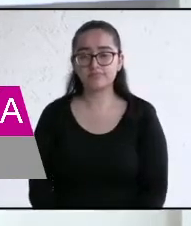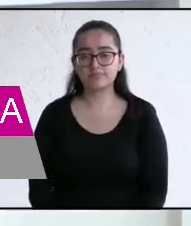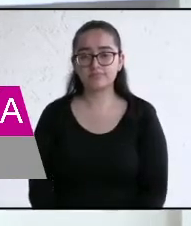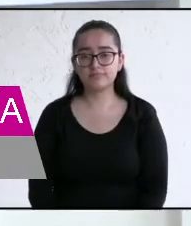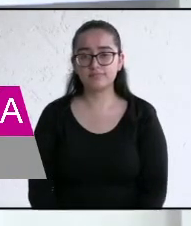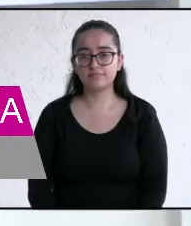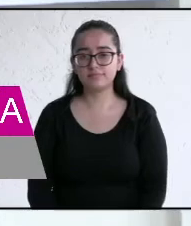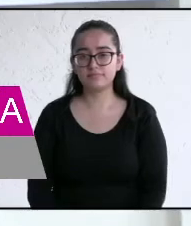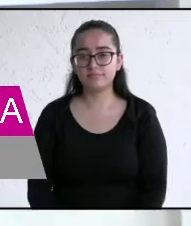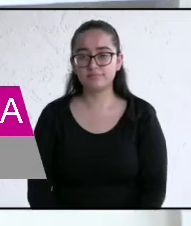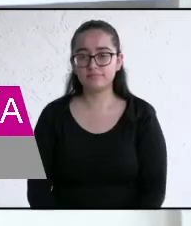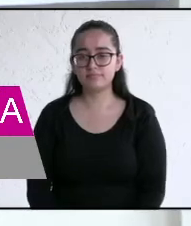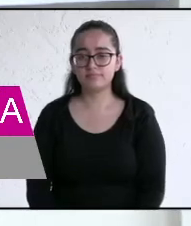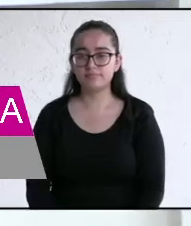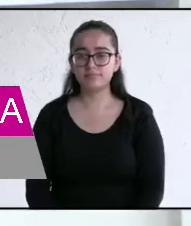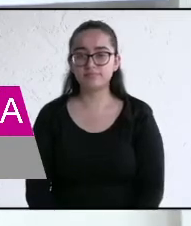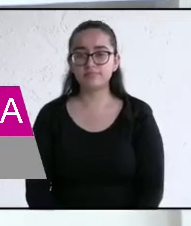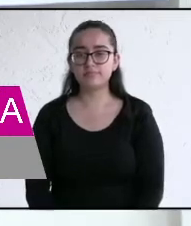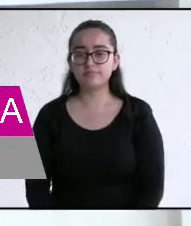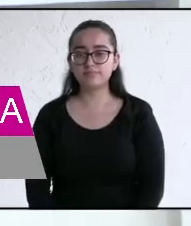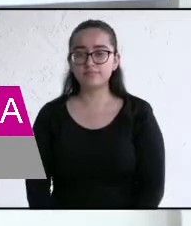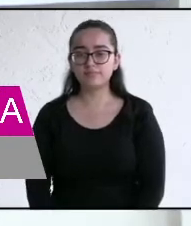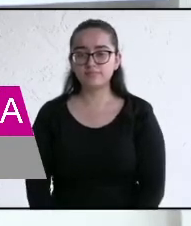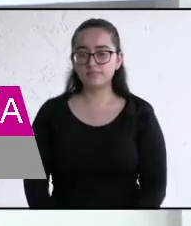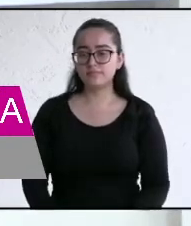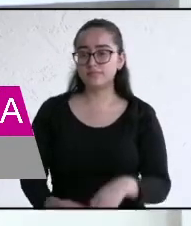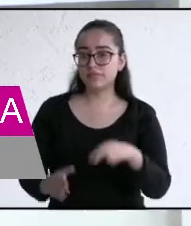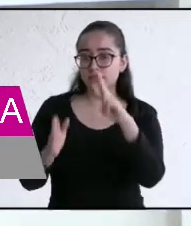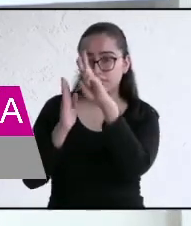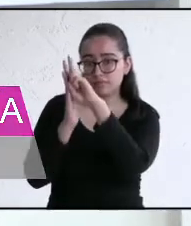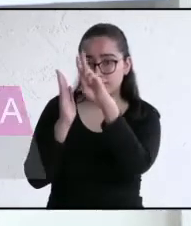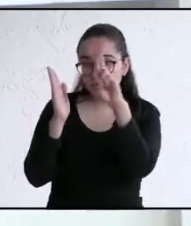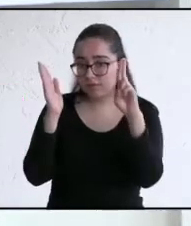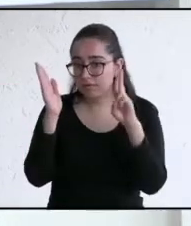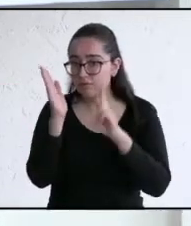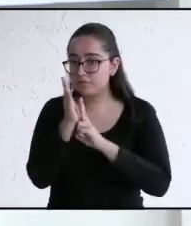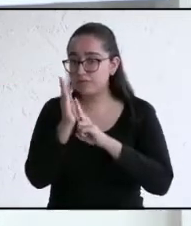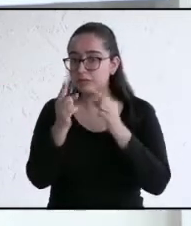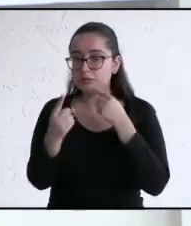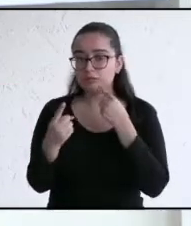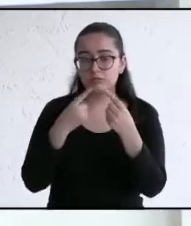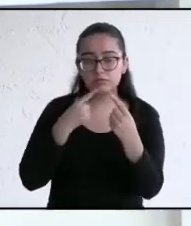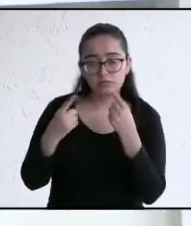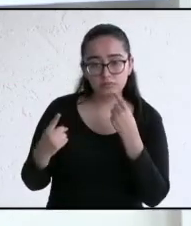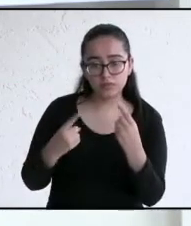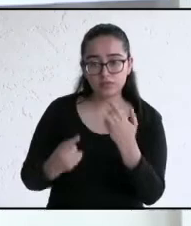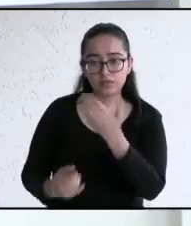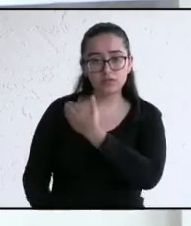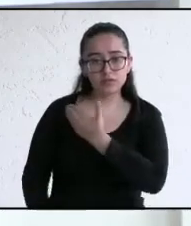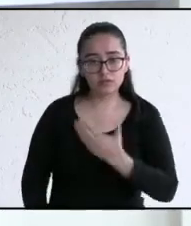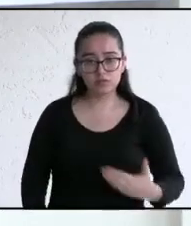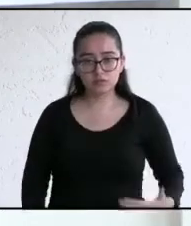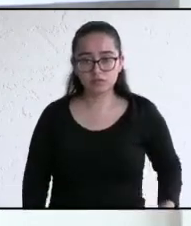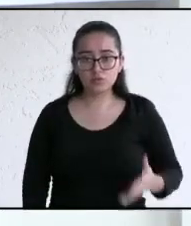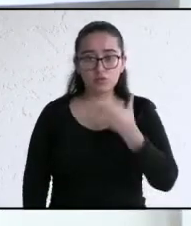A continuación, les daré a conocer las reglas del debate para los candidatos y candidatas.